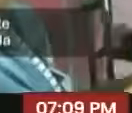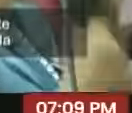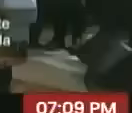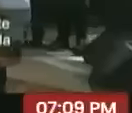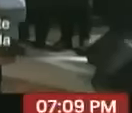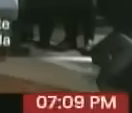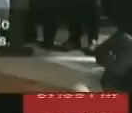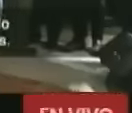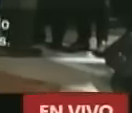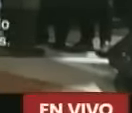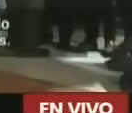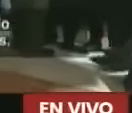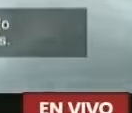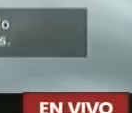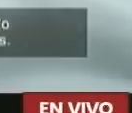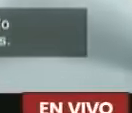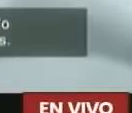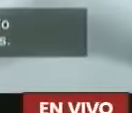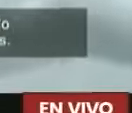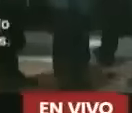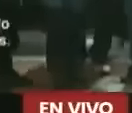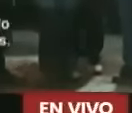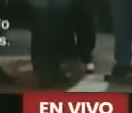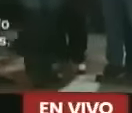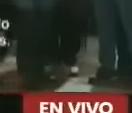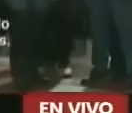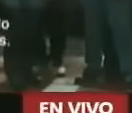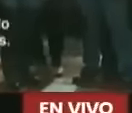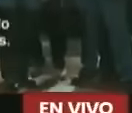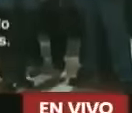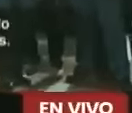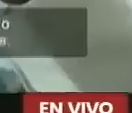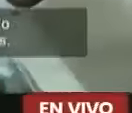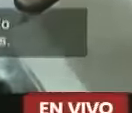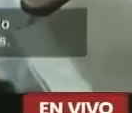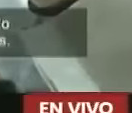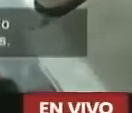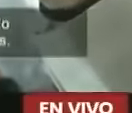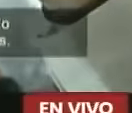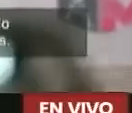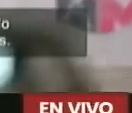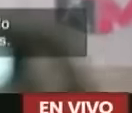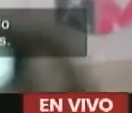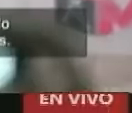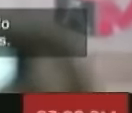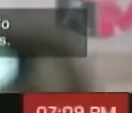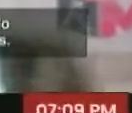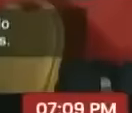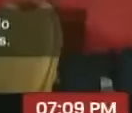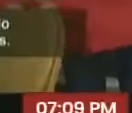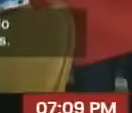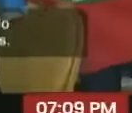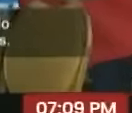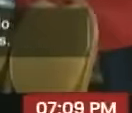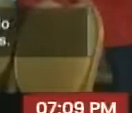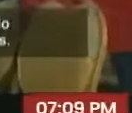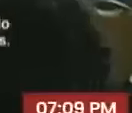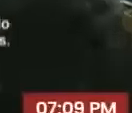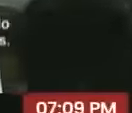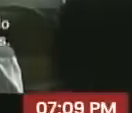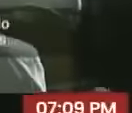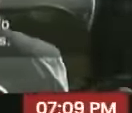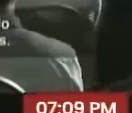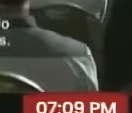organizado por la alianza bolivariana para los pueblos de nuestra América tratado de comercio de los pueblos ALBA